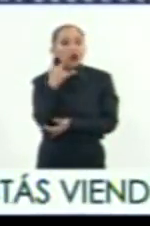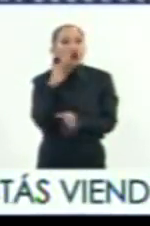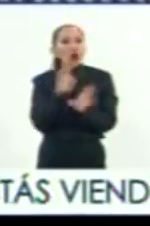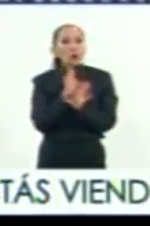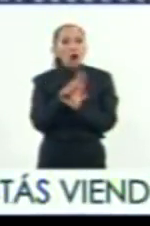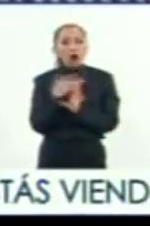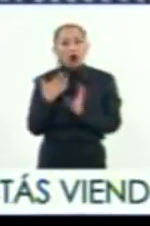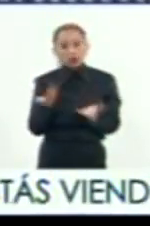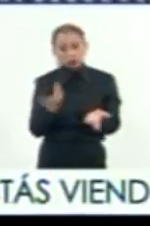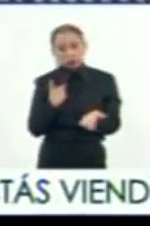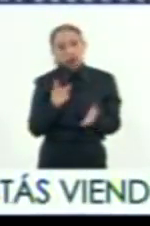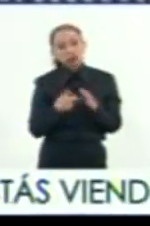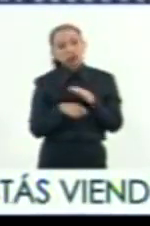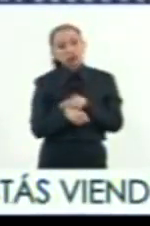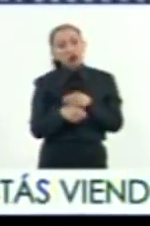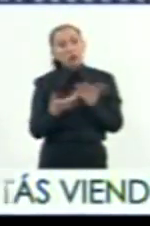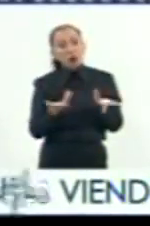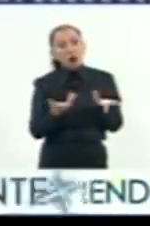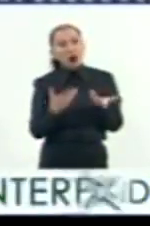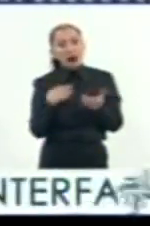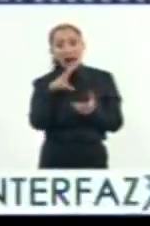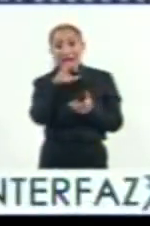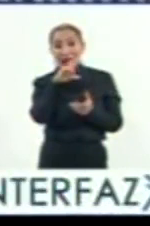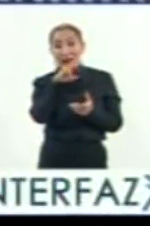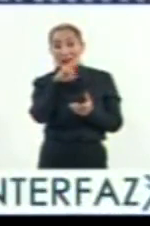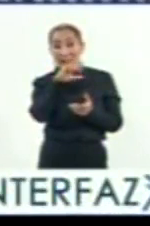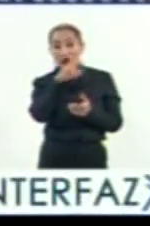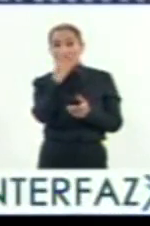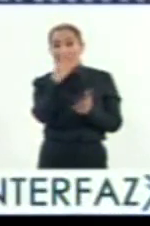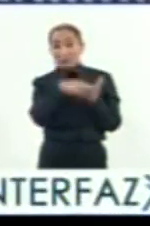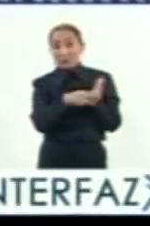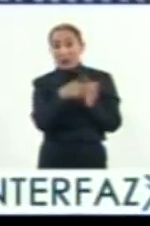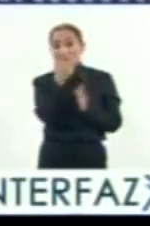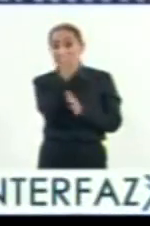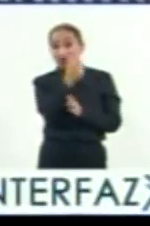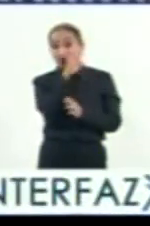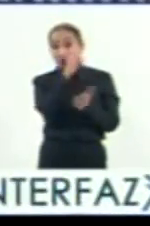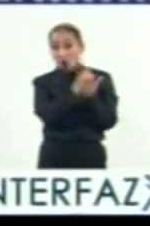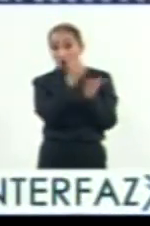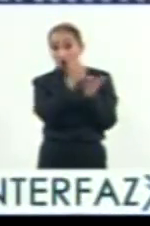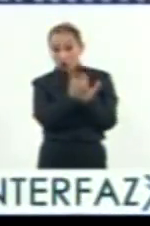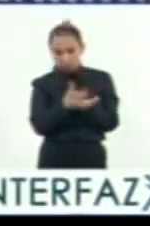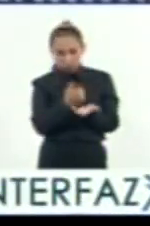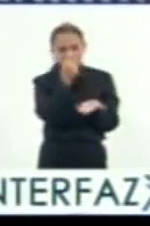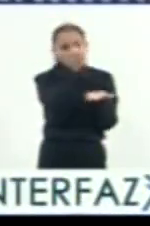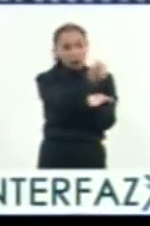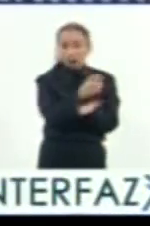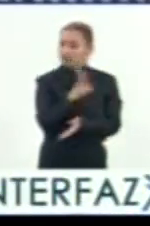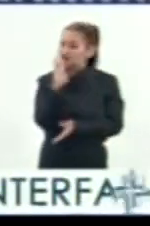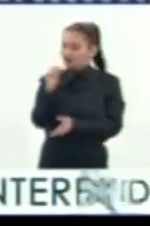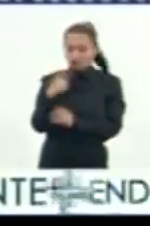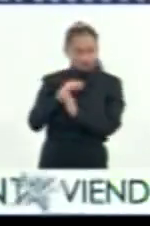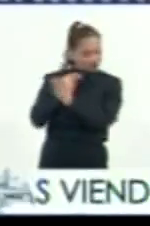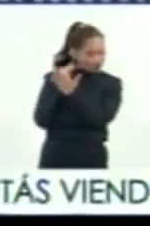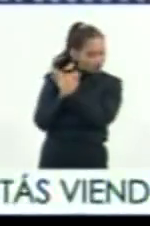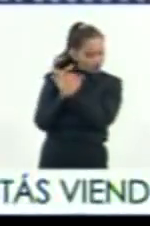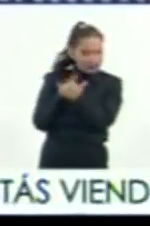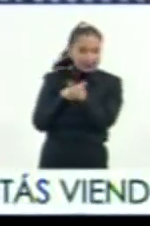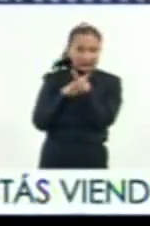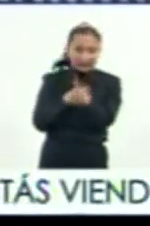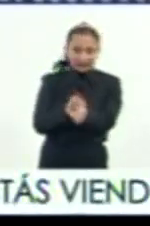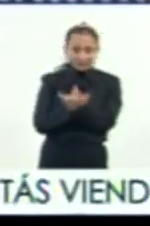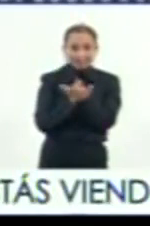ser sobornado Cortés. Dice Clavijero, con 3.000 pesos oro se le ofreció ahí y no. Siguió y